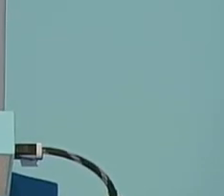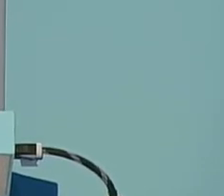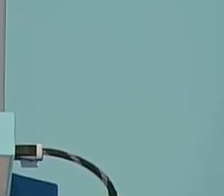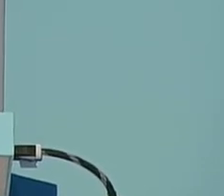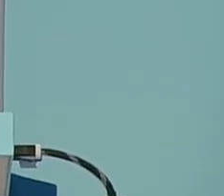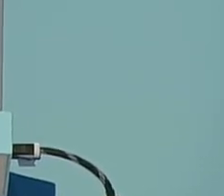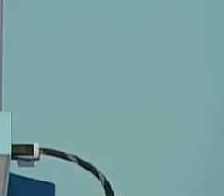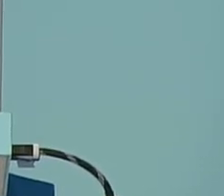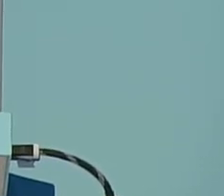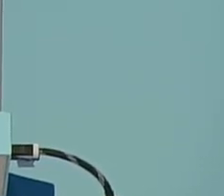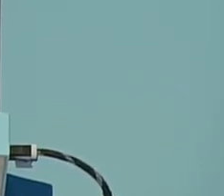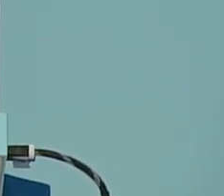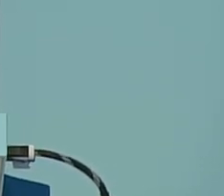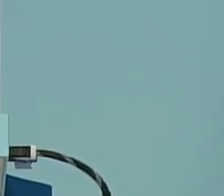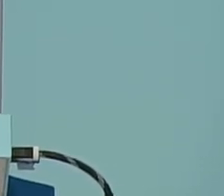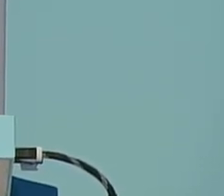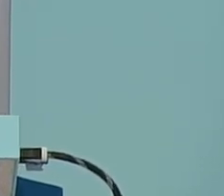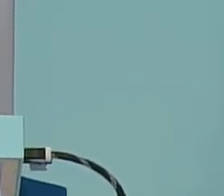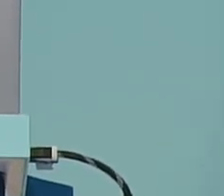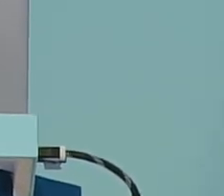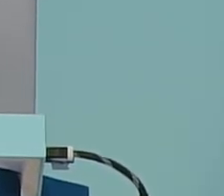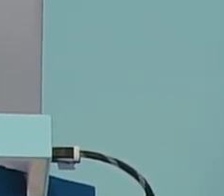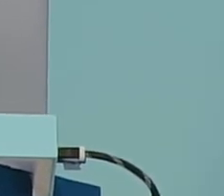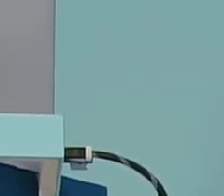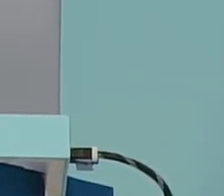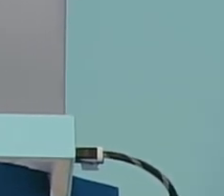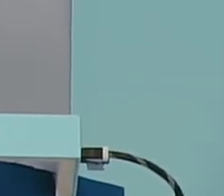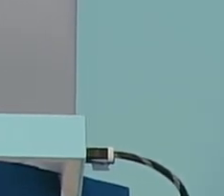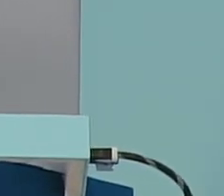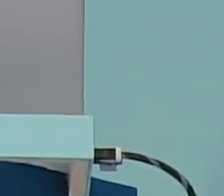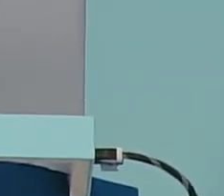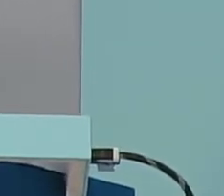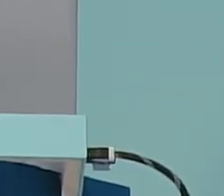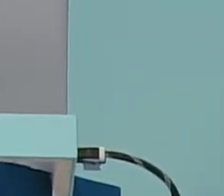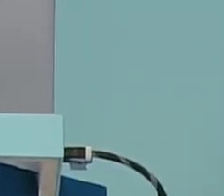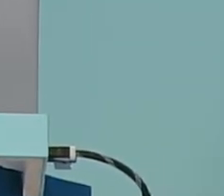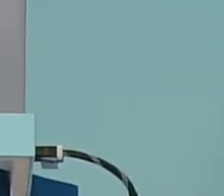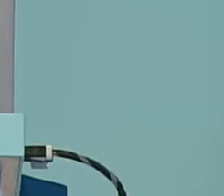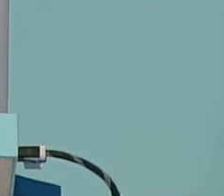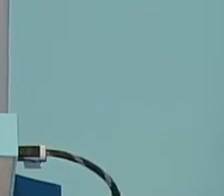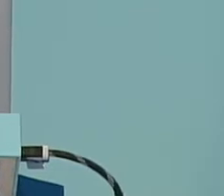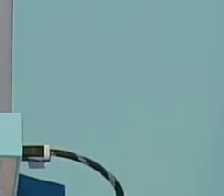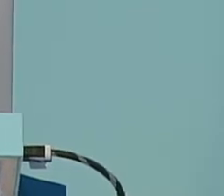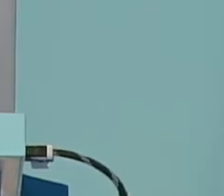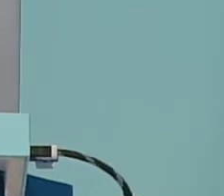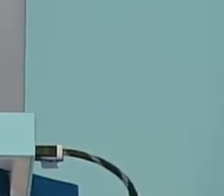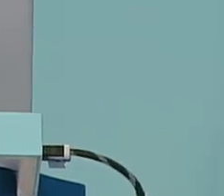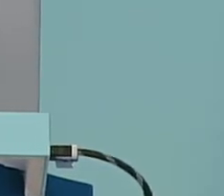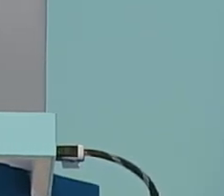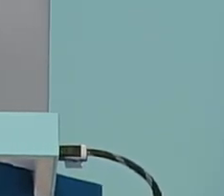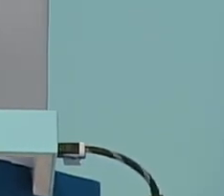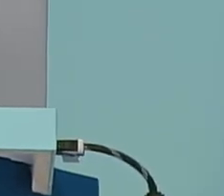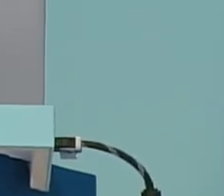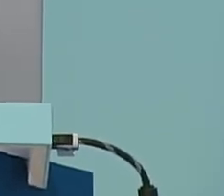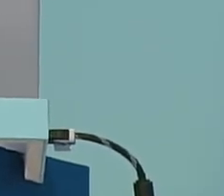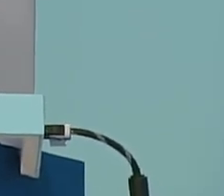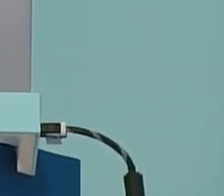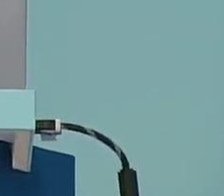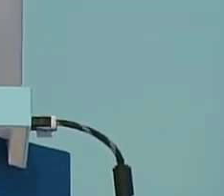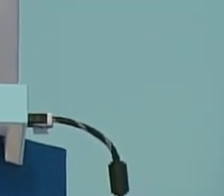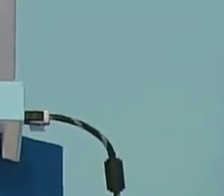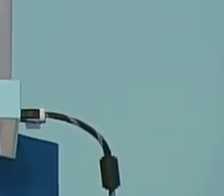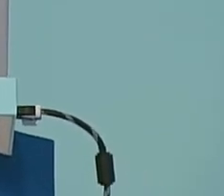que tiene el espectro para el crecimiento económico y social de nuestro país, Colombia. Pero también quiero mostrarles para dónde vamos,